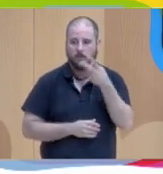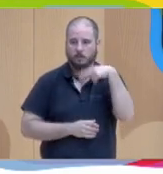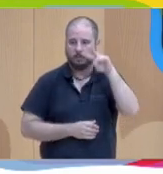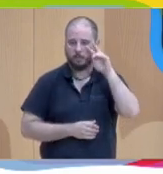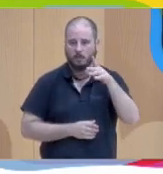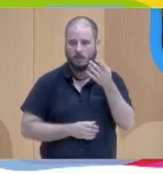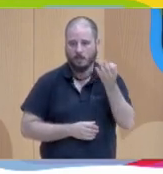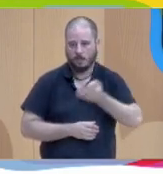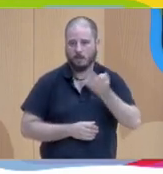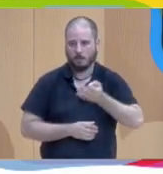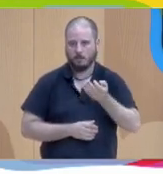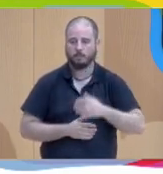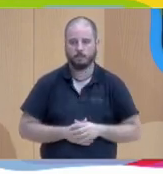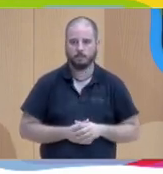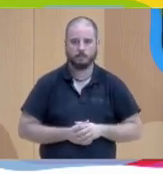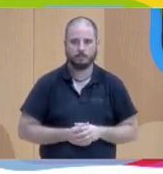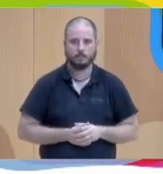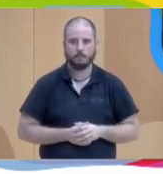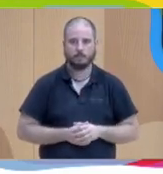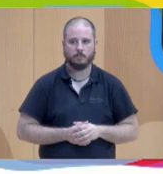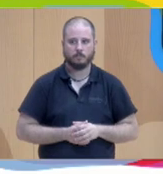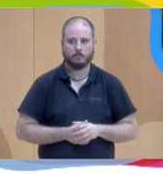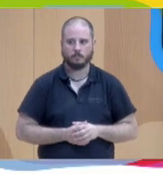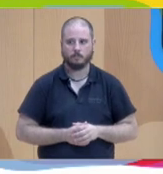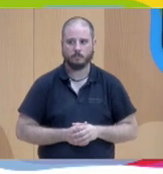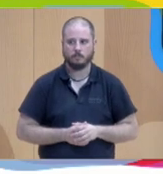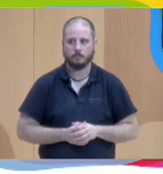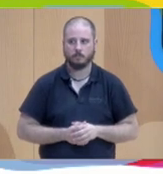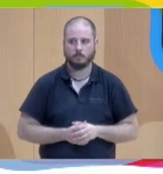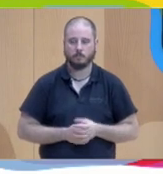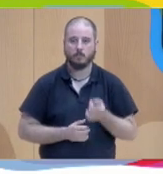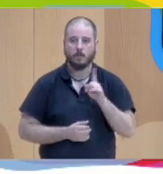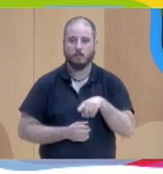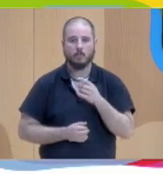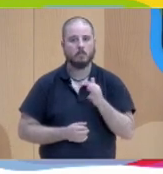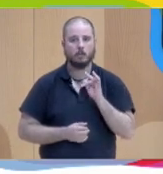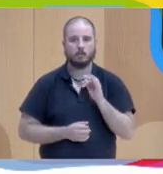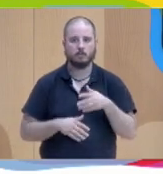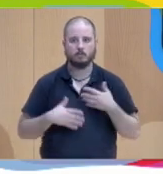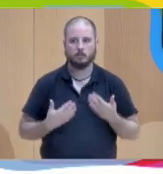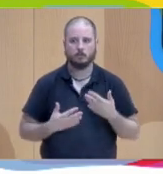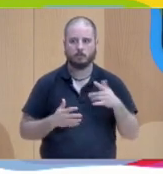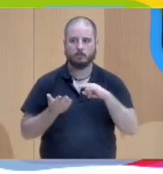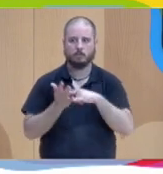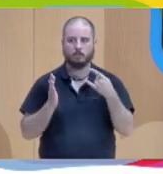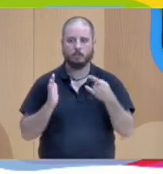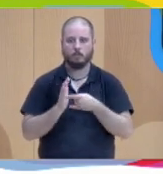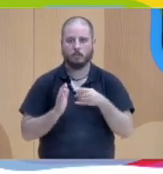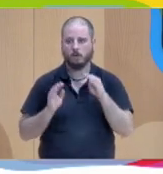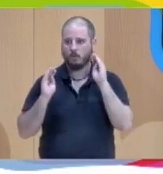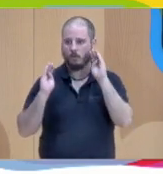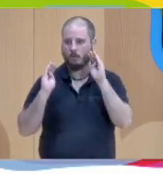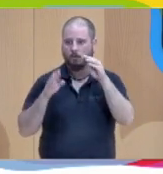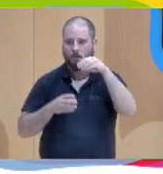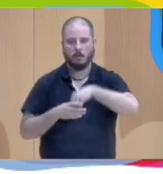tenerla, ¿no? Y creo que también sería bueno que se incluya en los planes de formación de salud